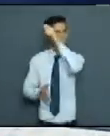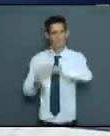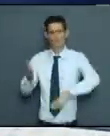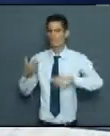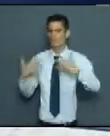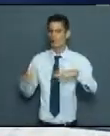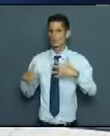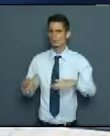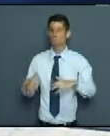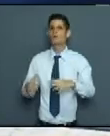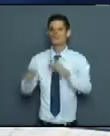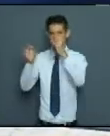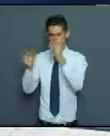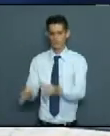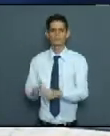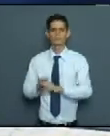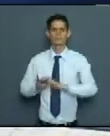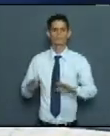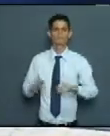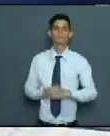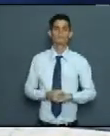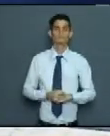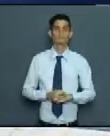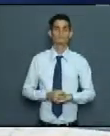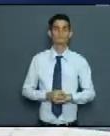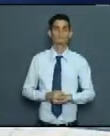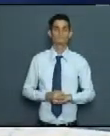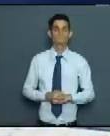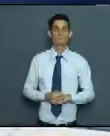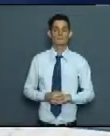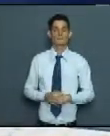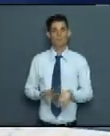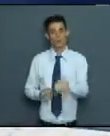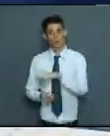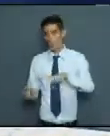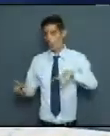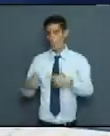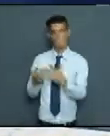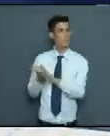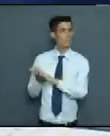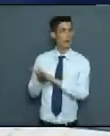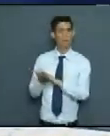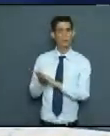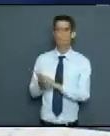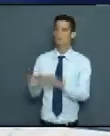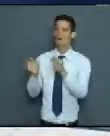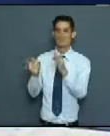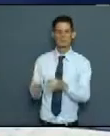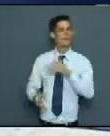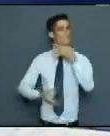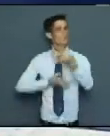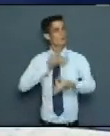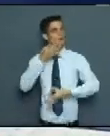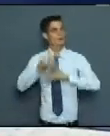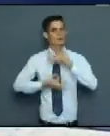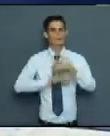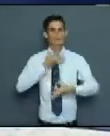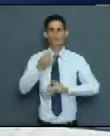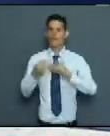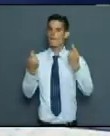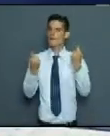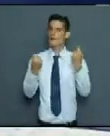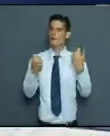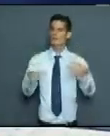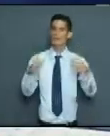porque realmente no acaba de coger la población, el que viola no acaba de coger el mensaje de que los precios